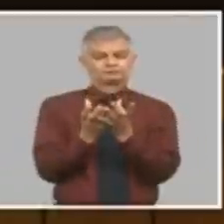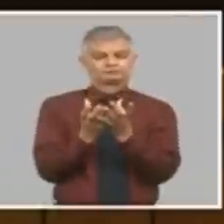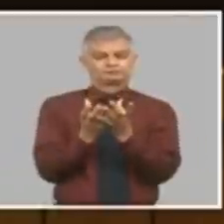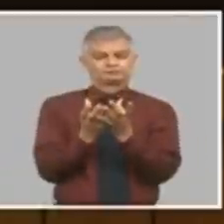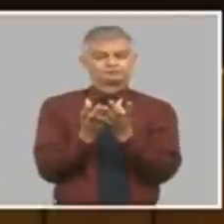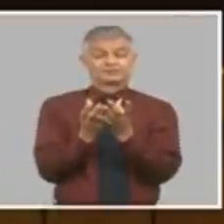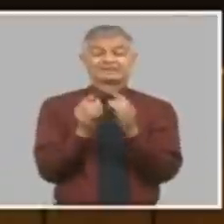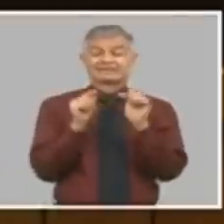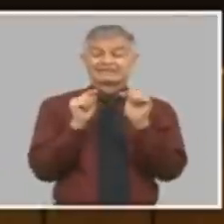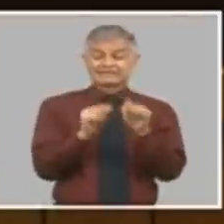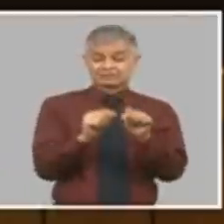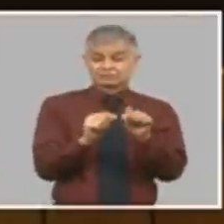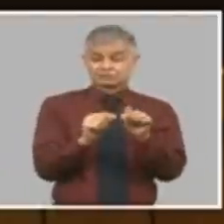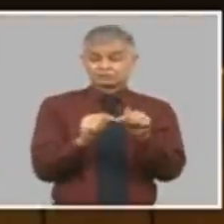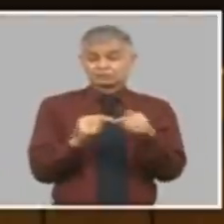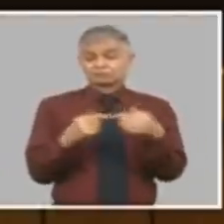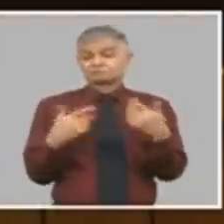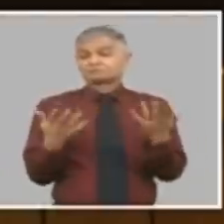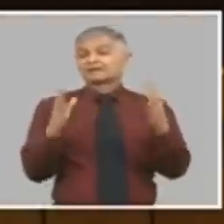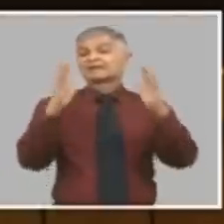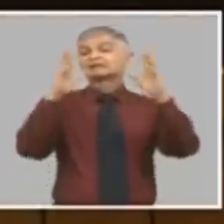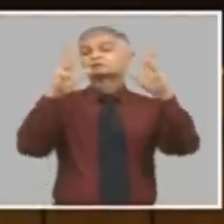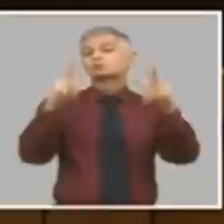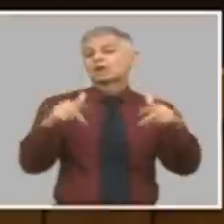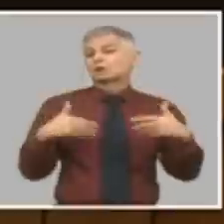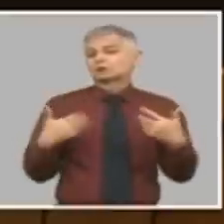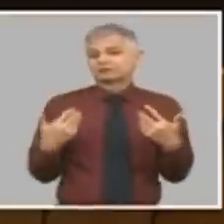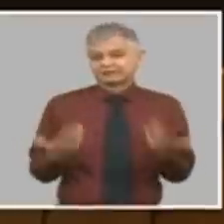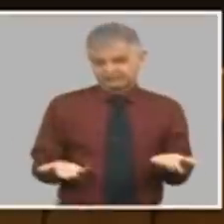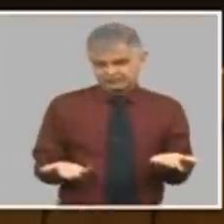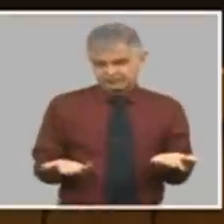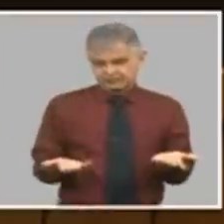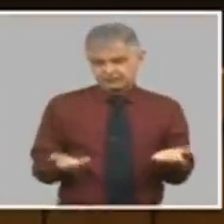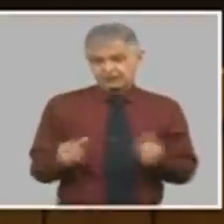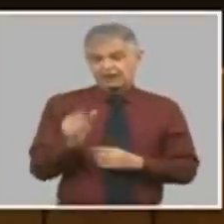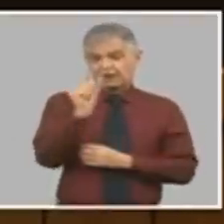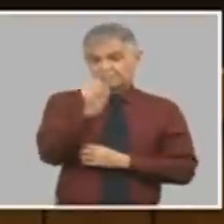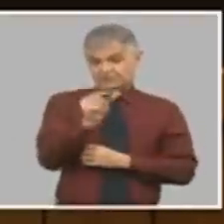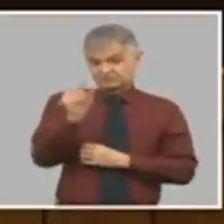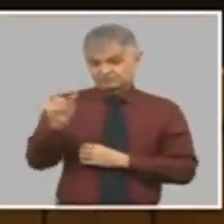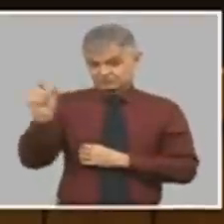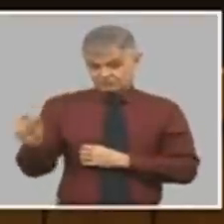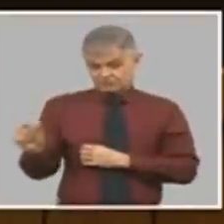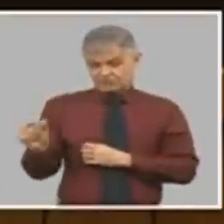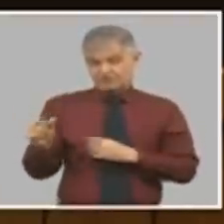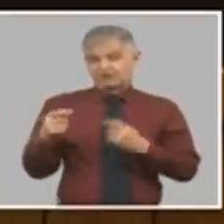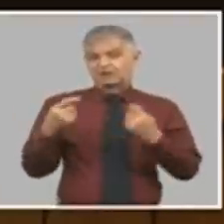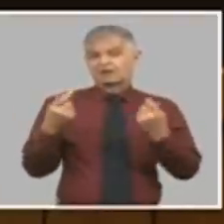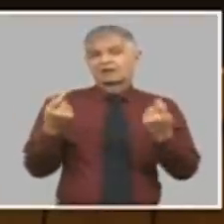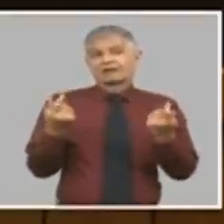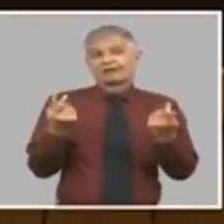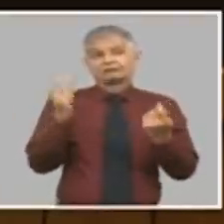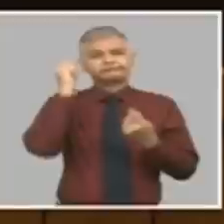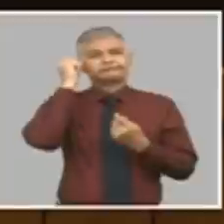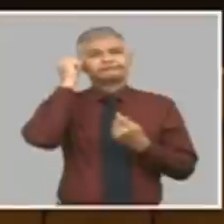Eso trae como resultado que las personas tienen múltiples preguntas.